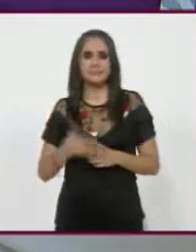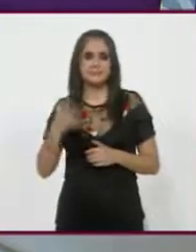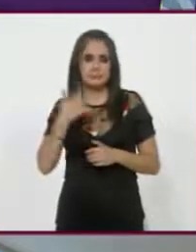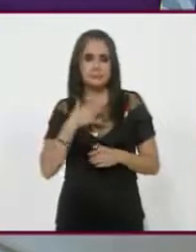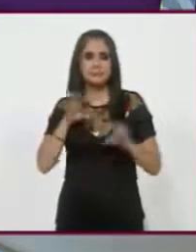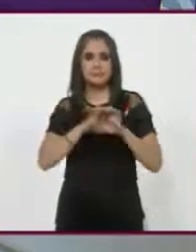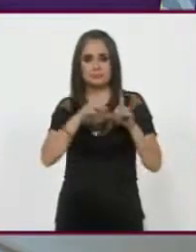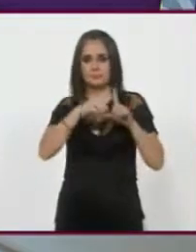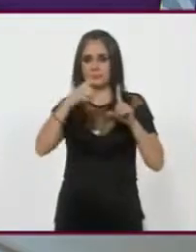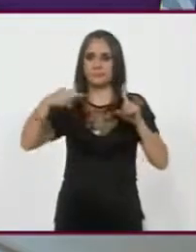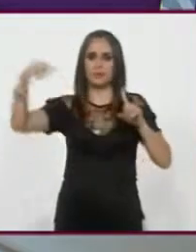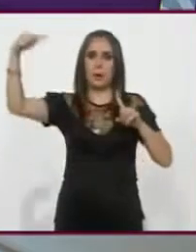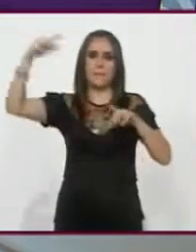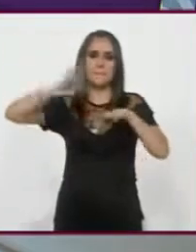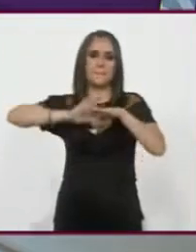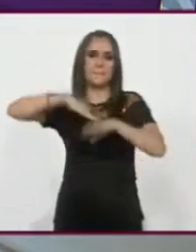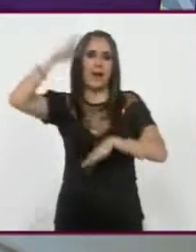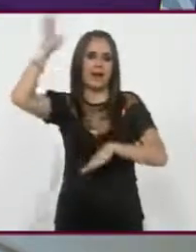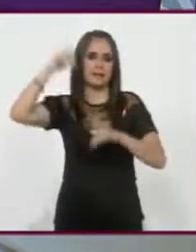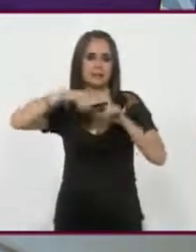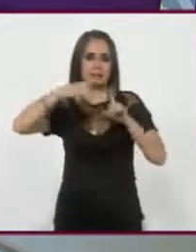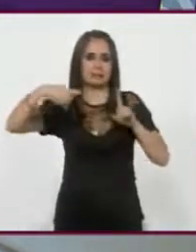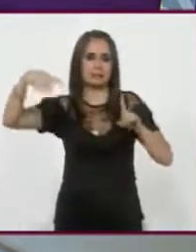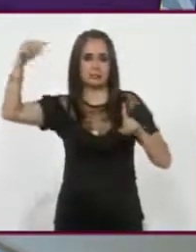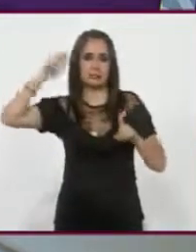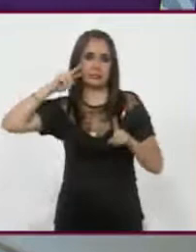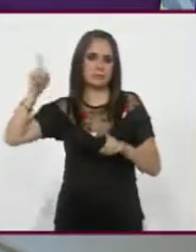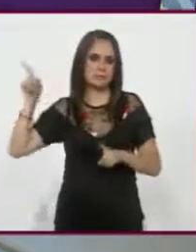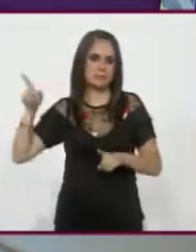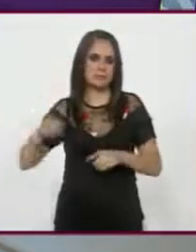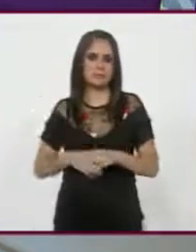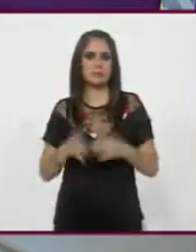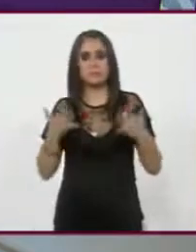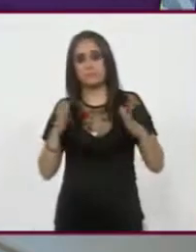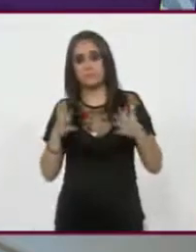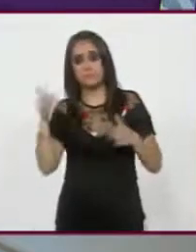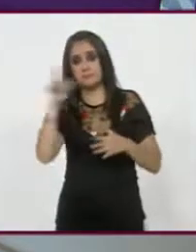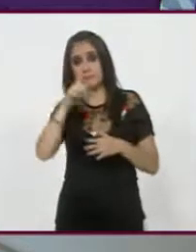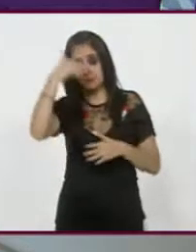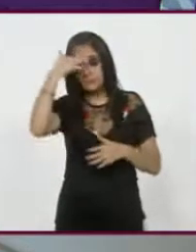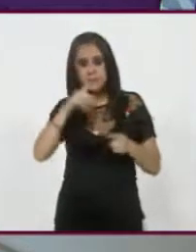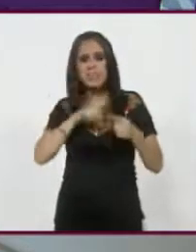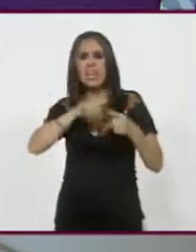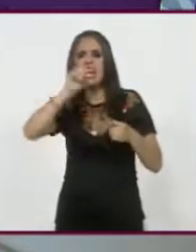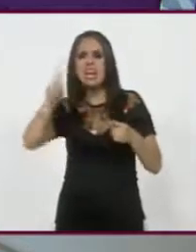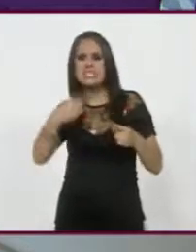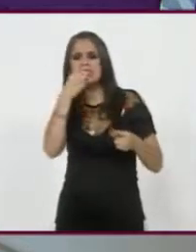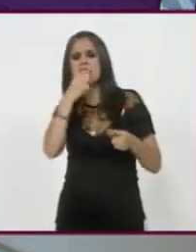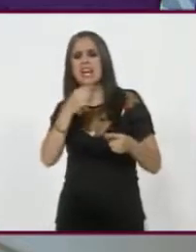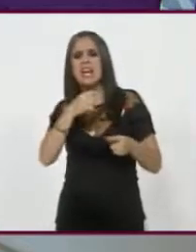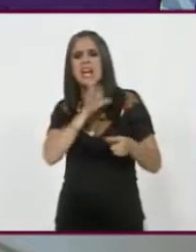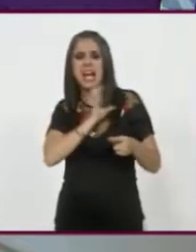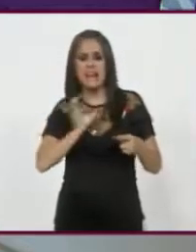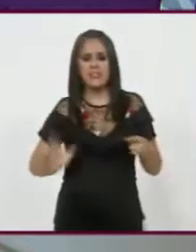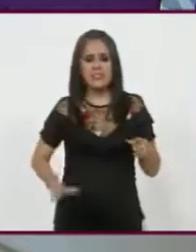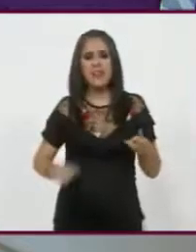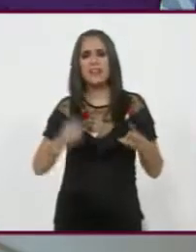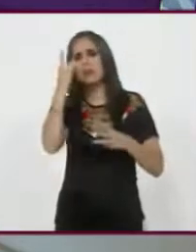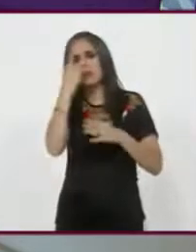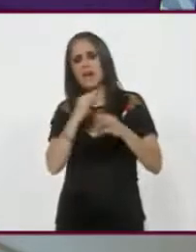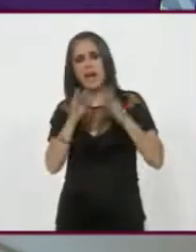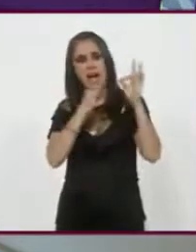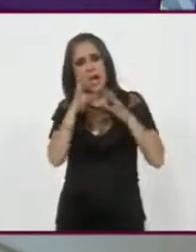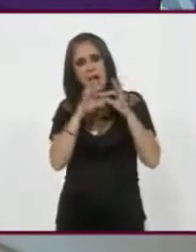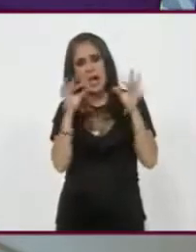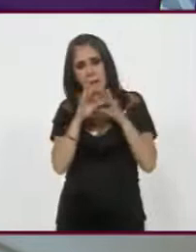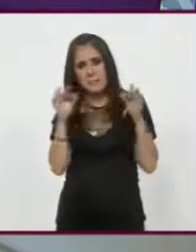magnificado o el de mayor crecimiento de todos estos. Entonces, entre, cuando supo quiénes eran los candidatos y durante la campaña, tienes dos de cada